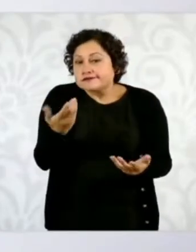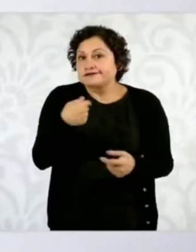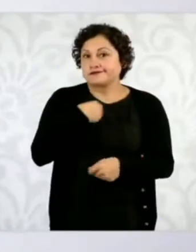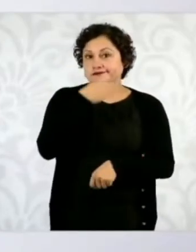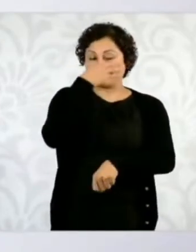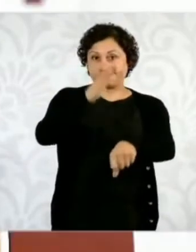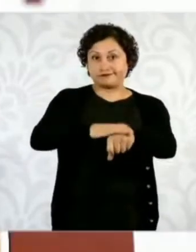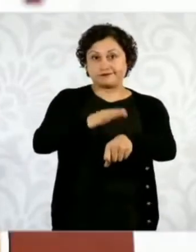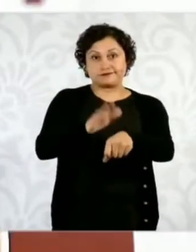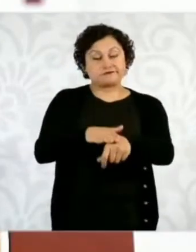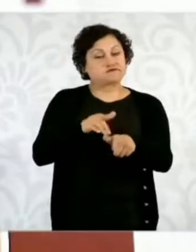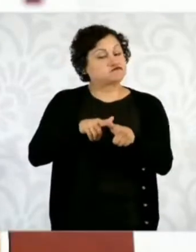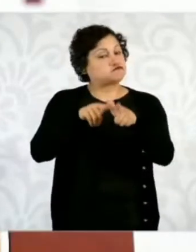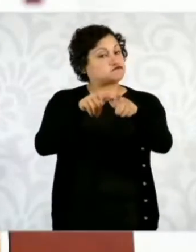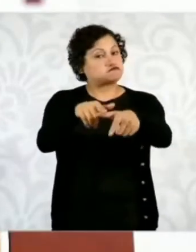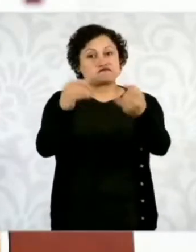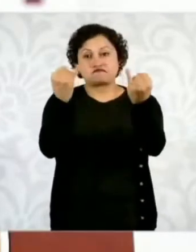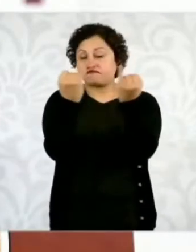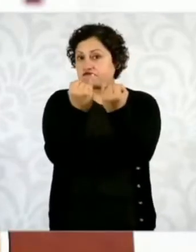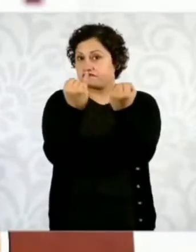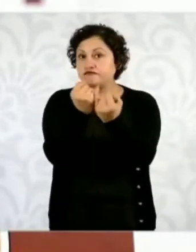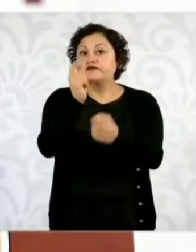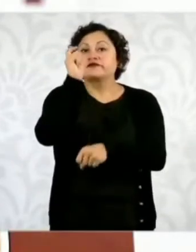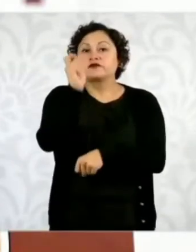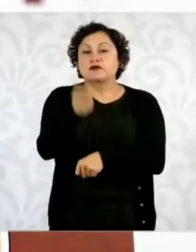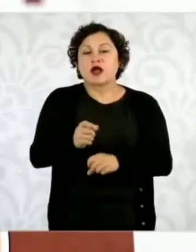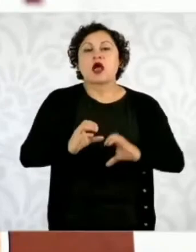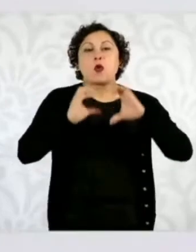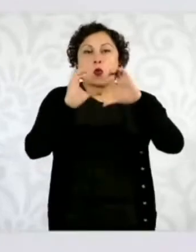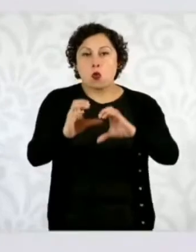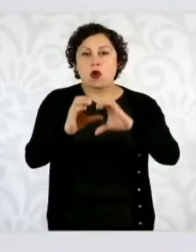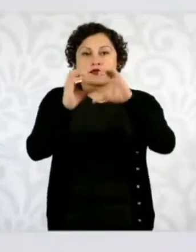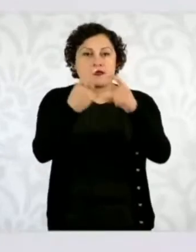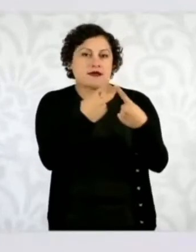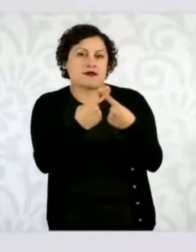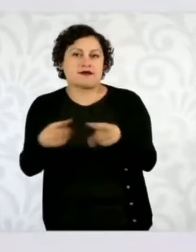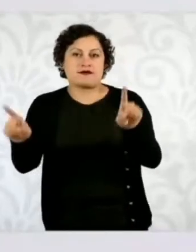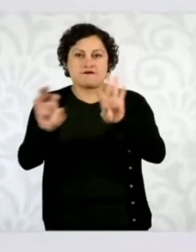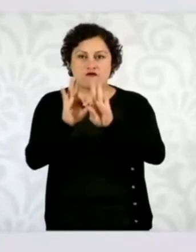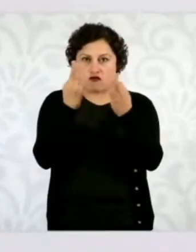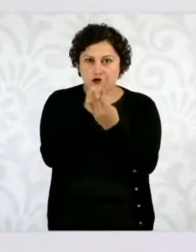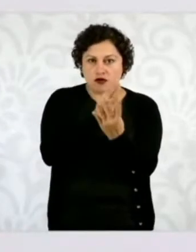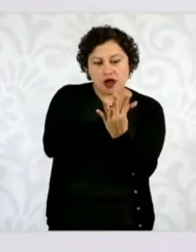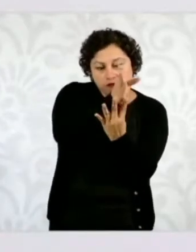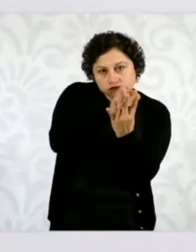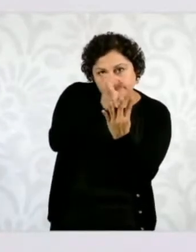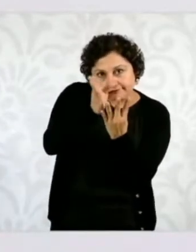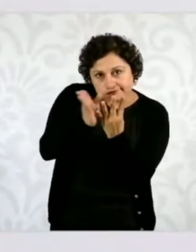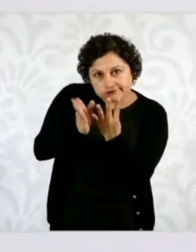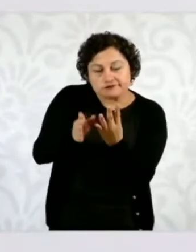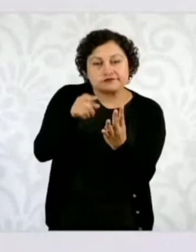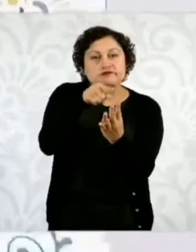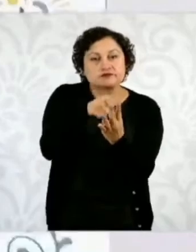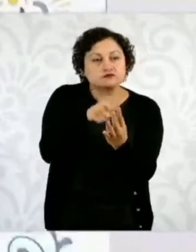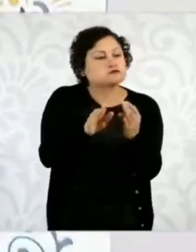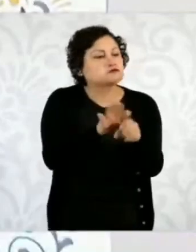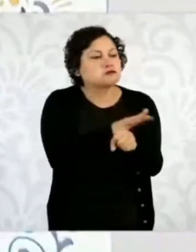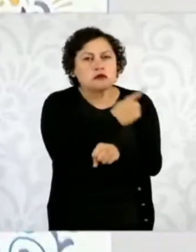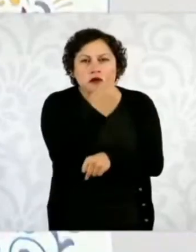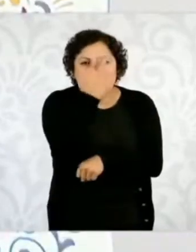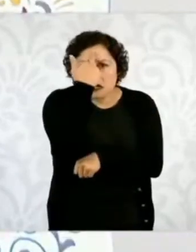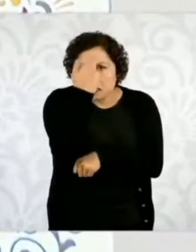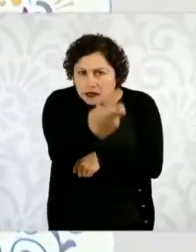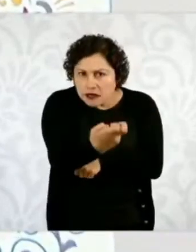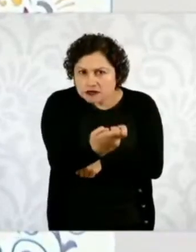Hay estrategia, hay inteligencia, hay prevención, hay atención a las causas, pero no se va a regresar a